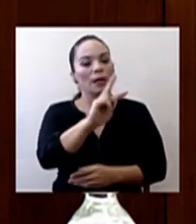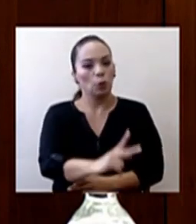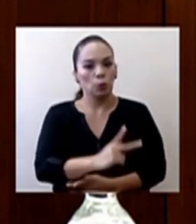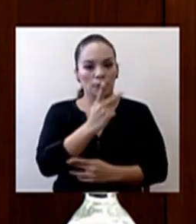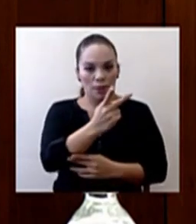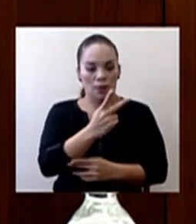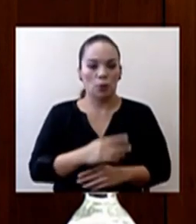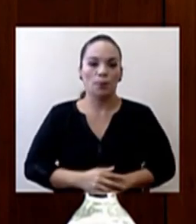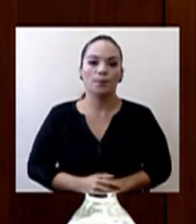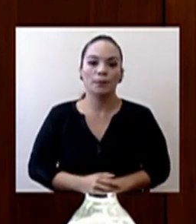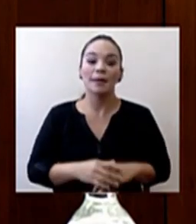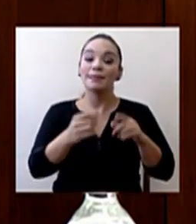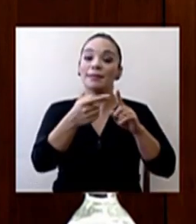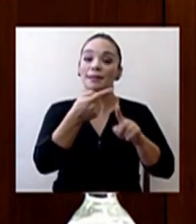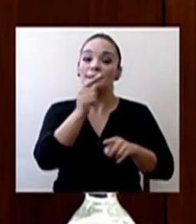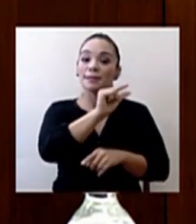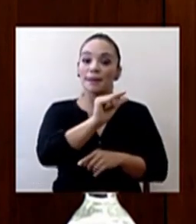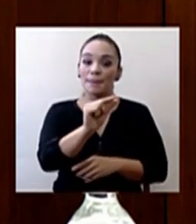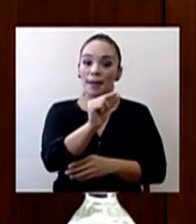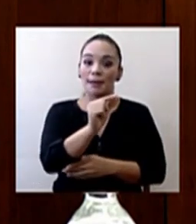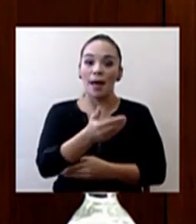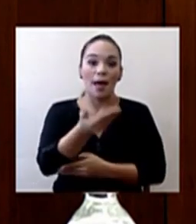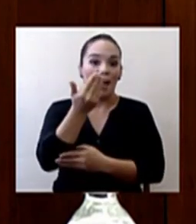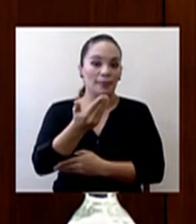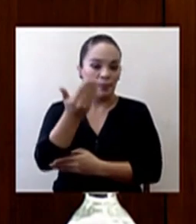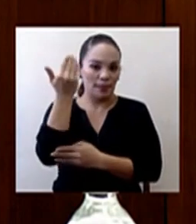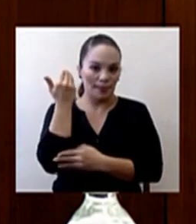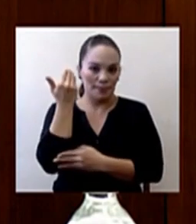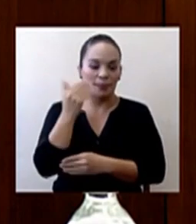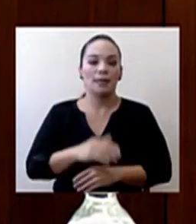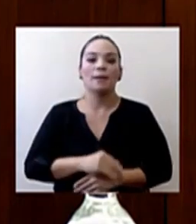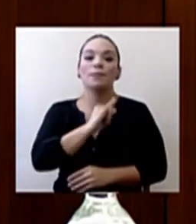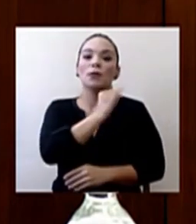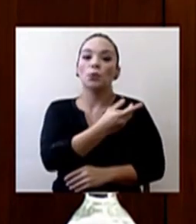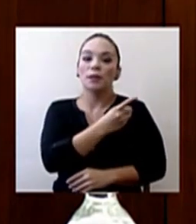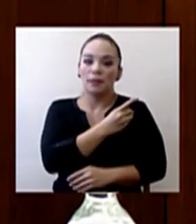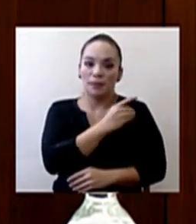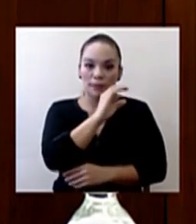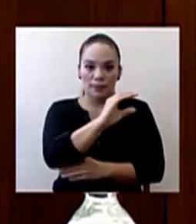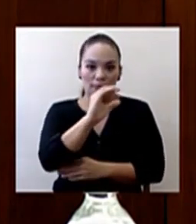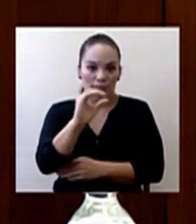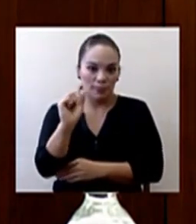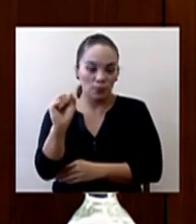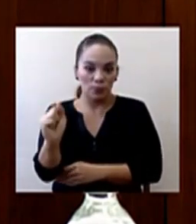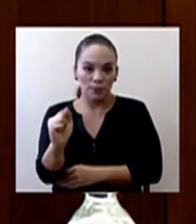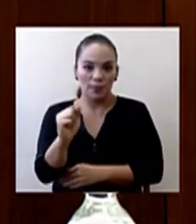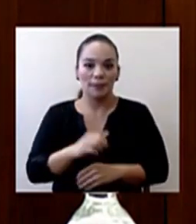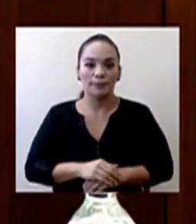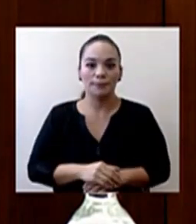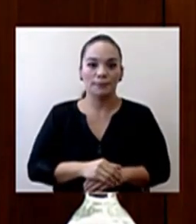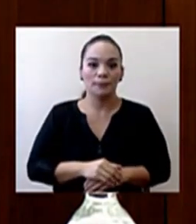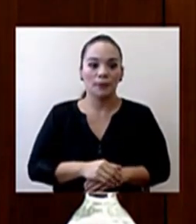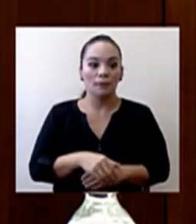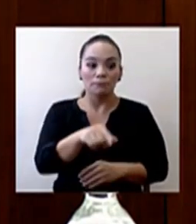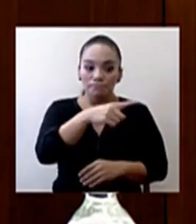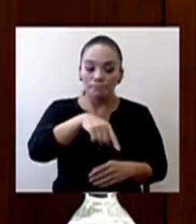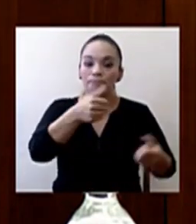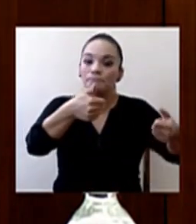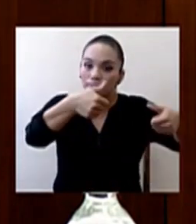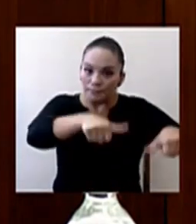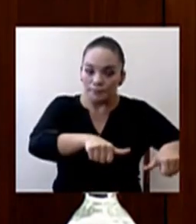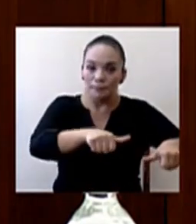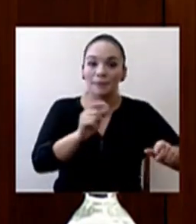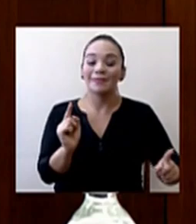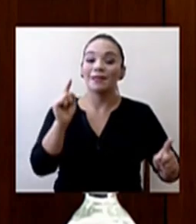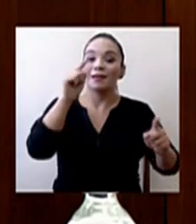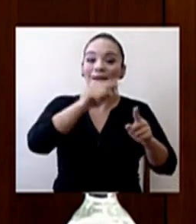Desde la semana antepasada, la Junta Directiva de la Caja acordó que hasta